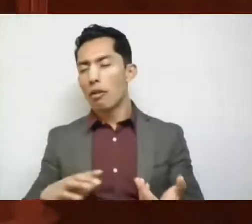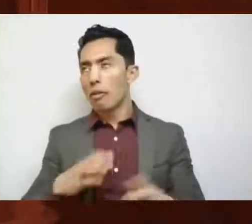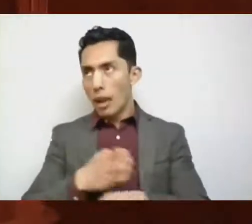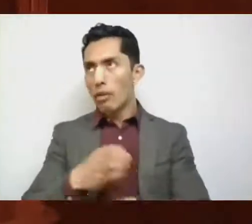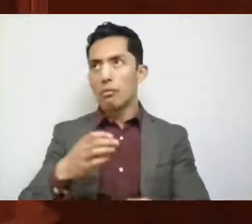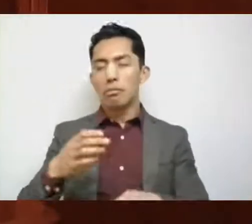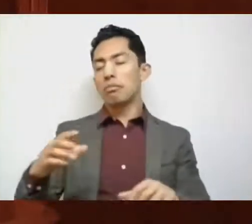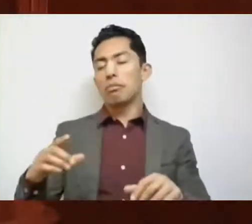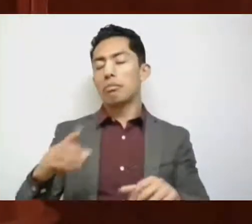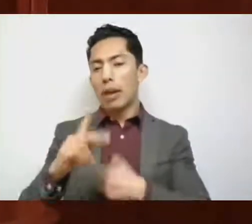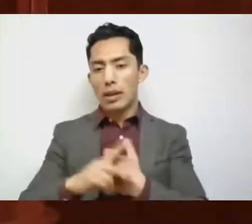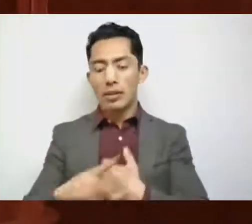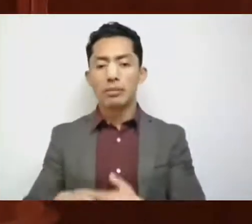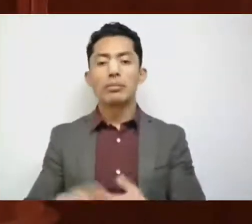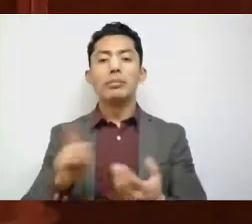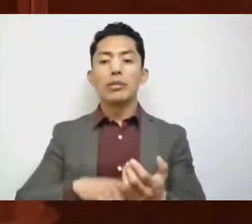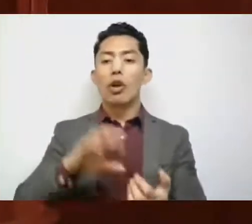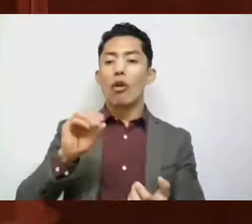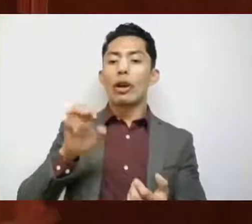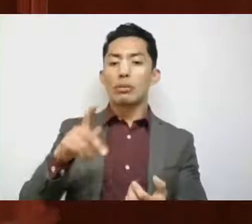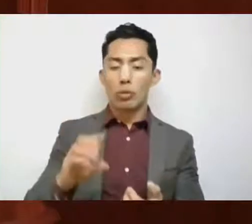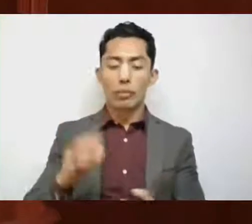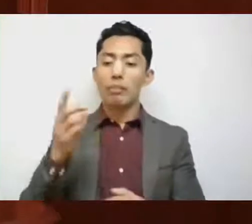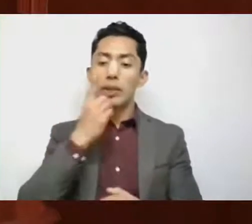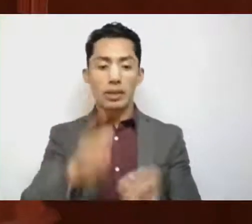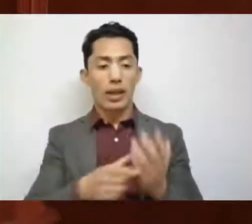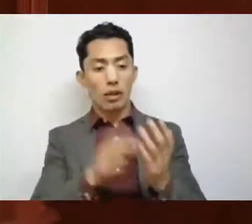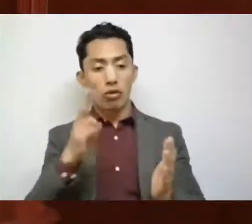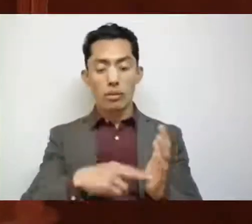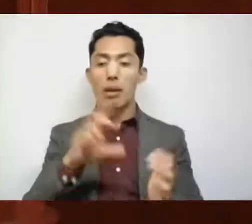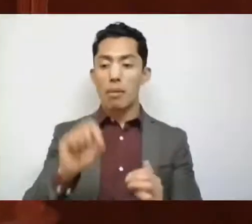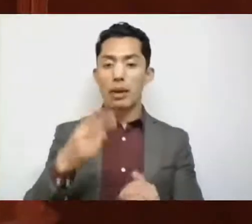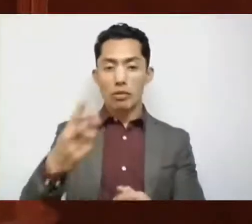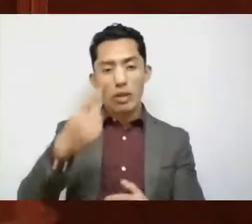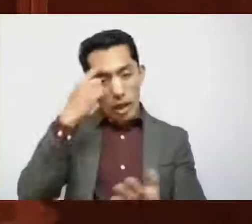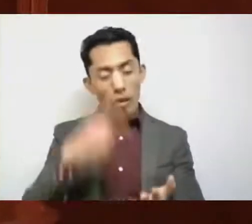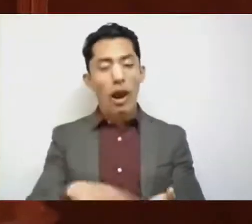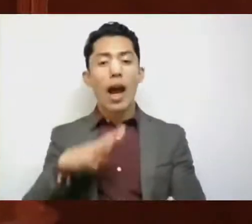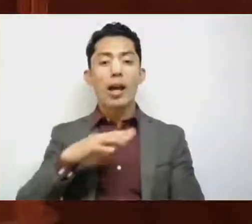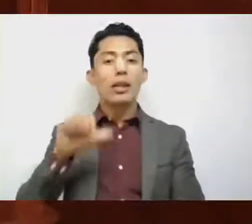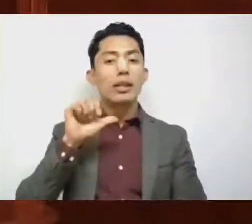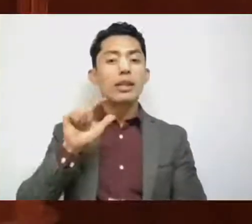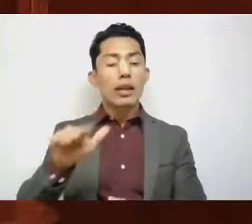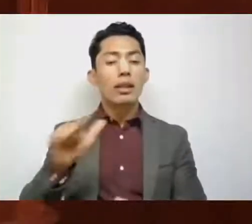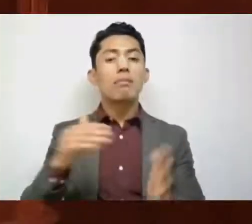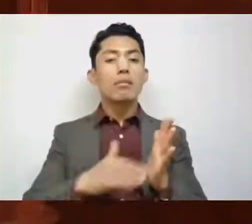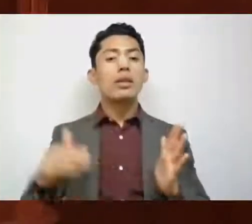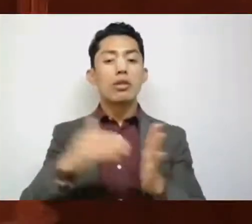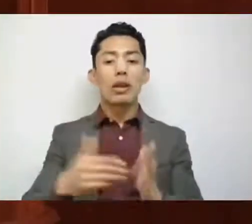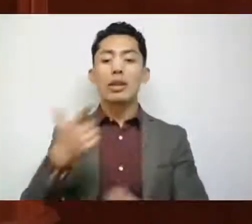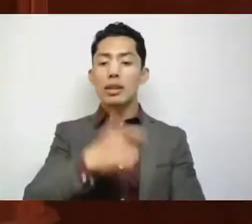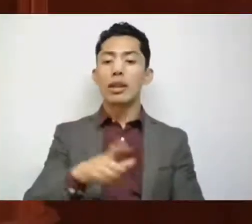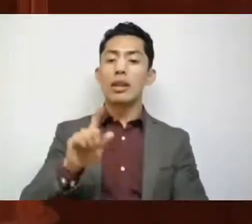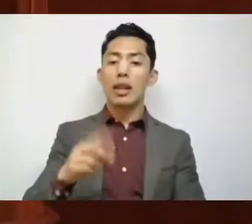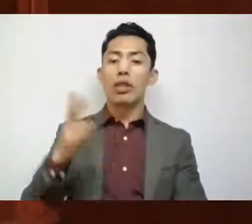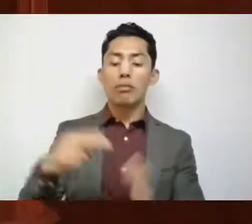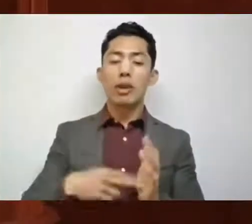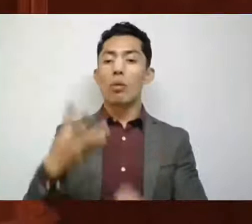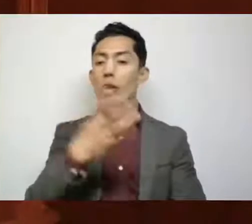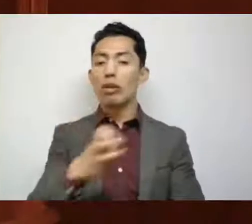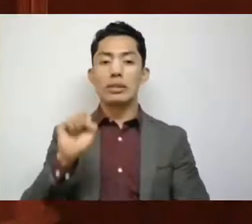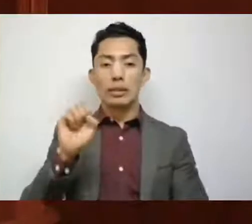las proyecciones del COESPO, para el 2022 se estima una población de 17 millones 772 mil 460